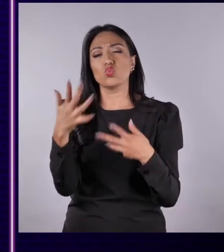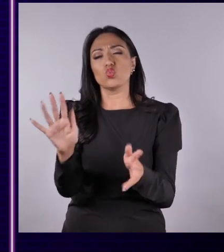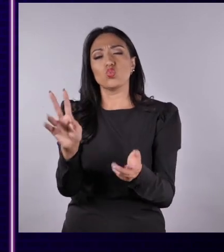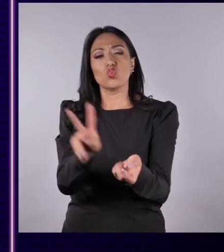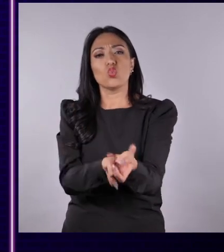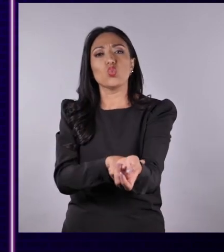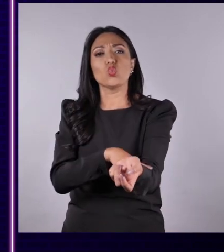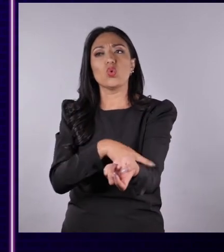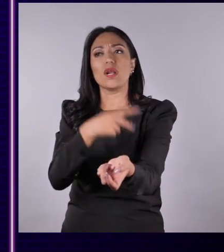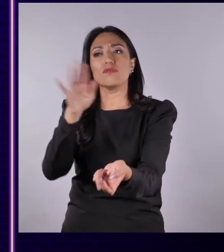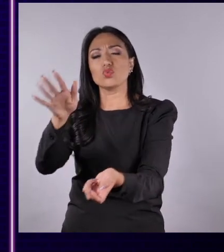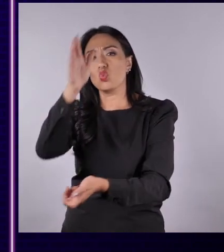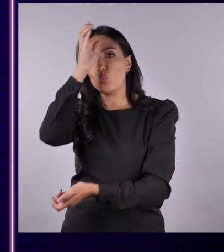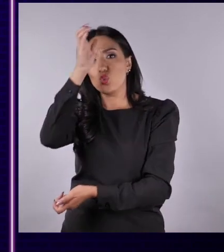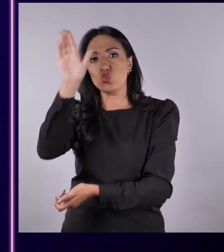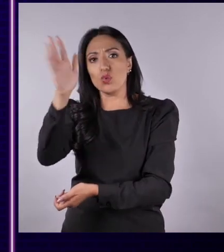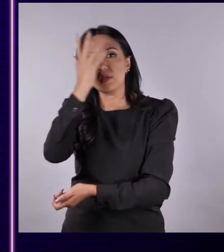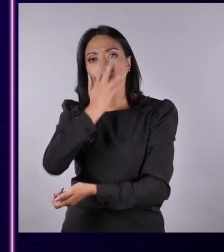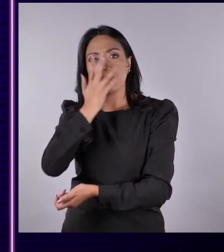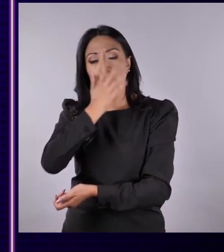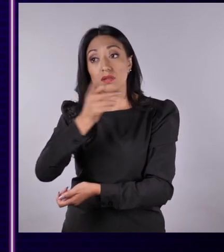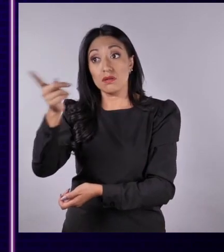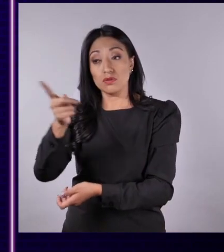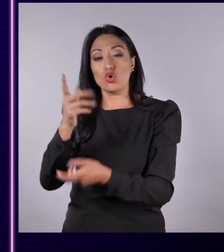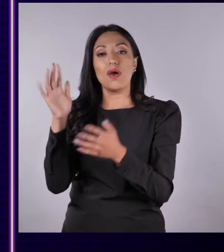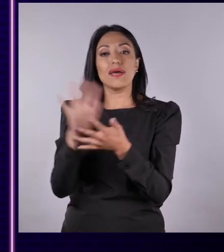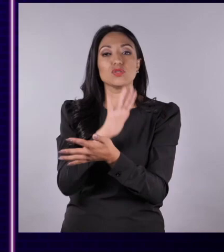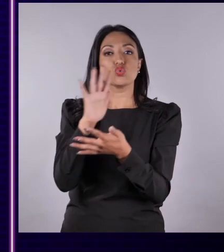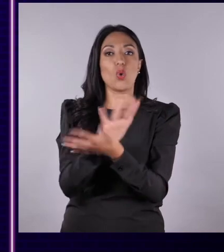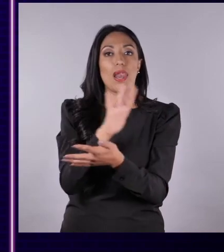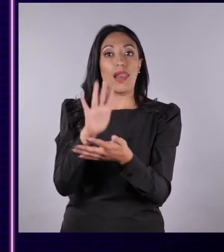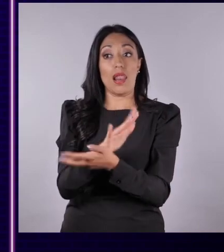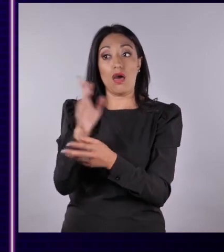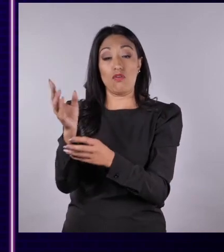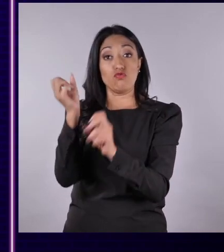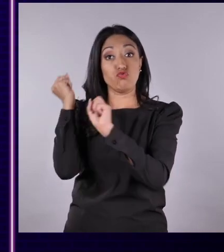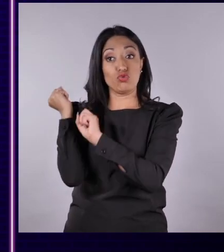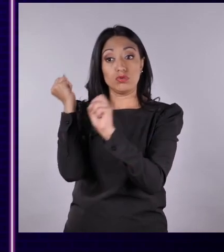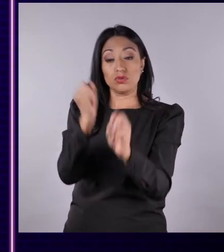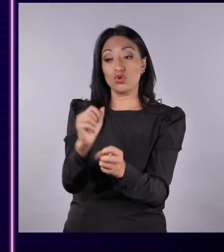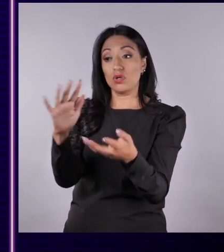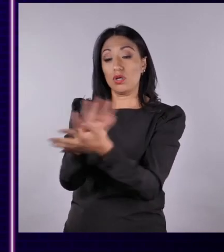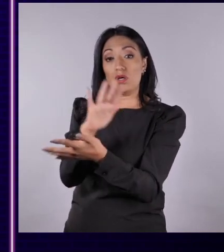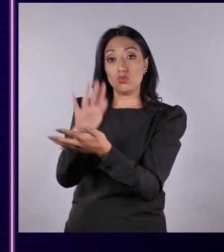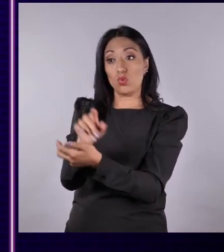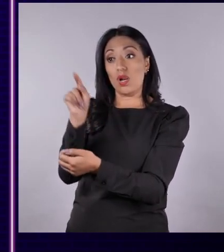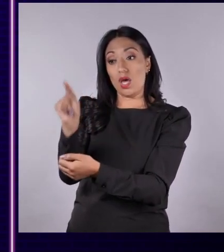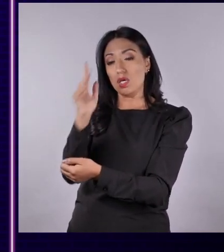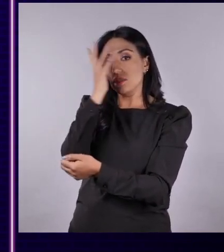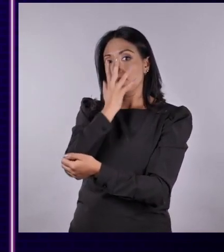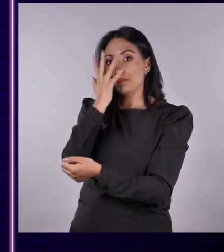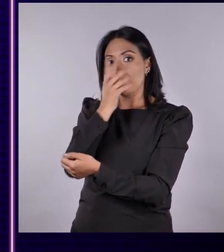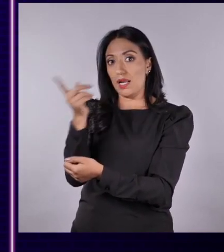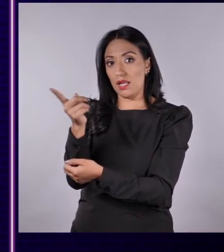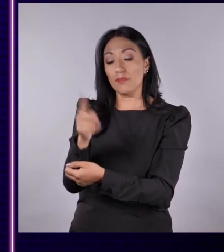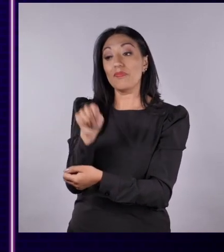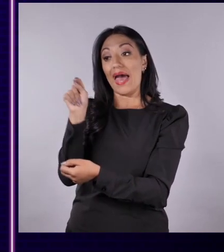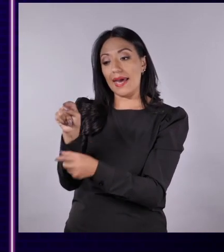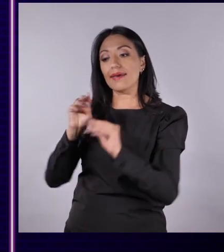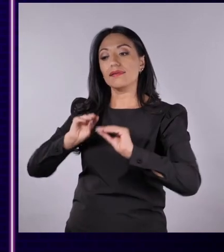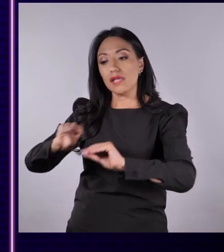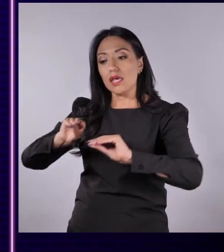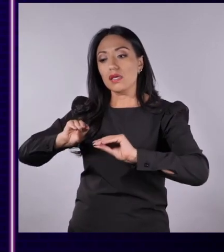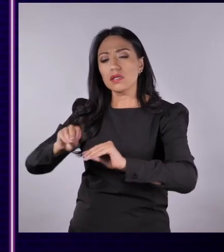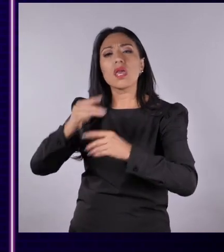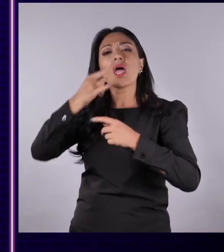guardián de la tradición cultural esmeraldeña. Fue el fundador de la Escuela de la Cultura Tradicional, la Catanga, a través